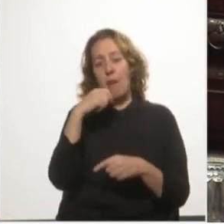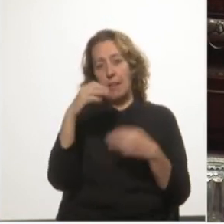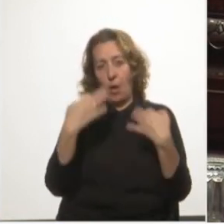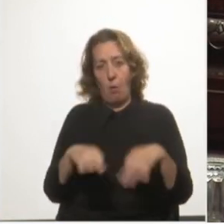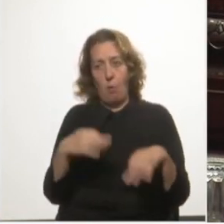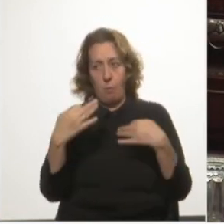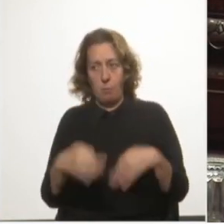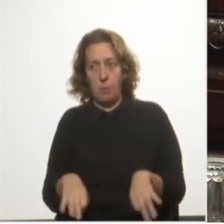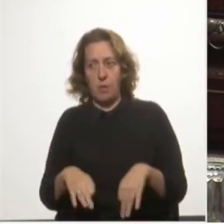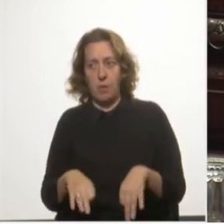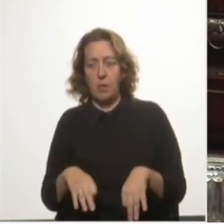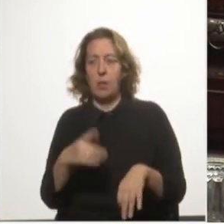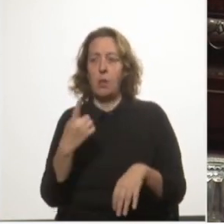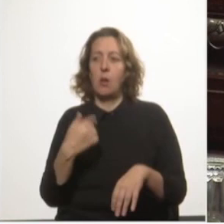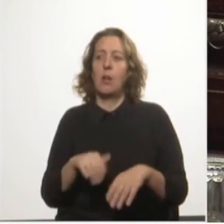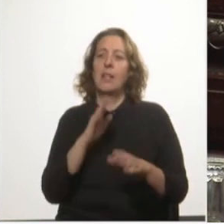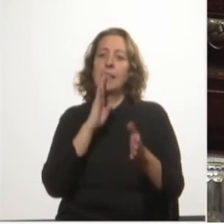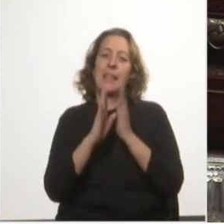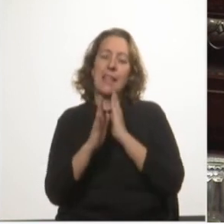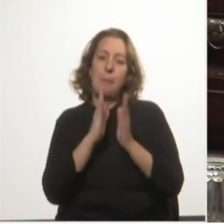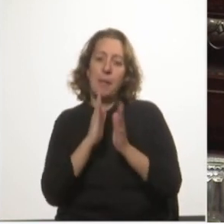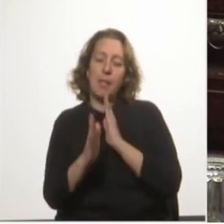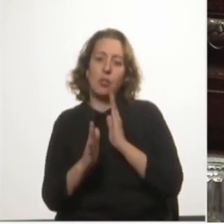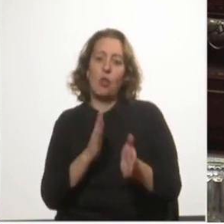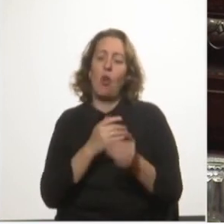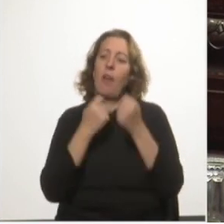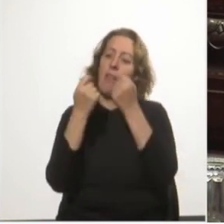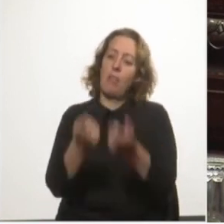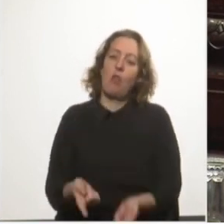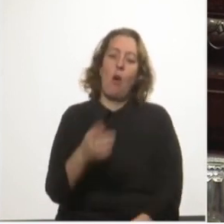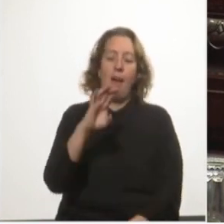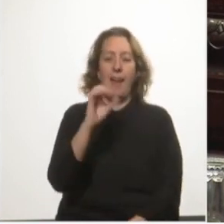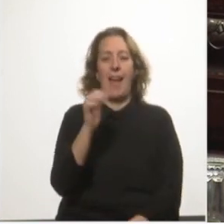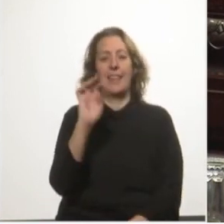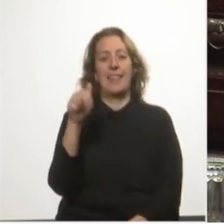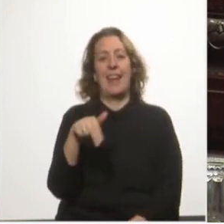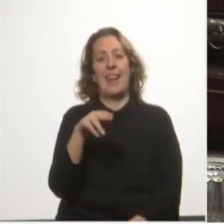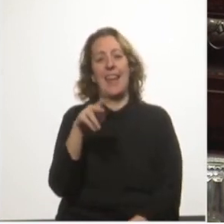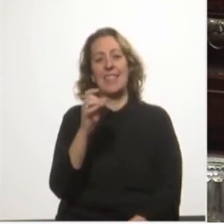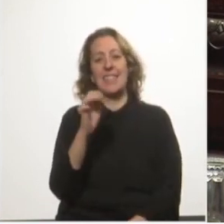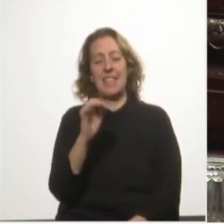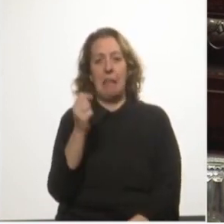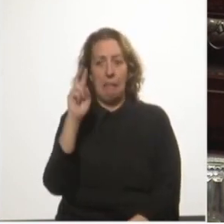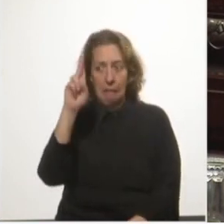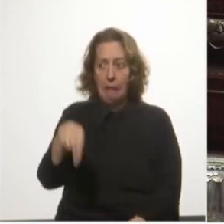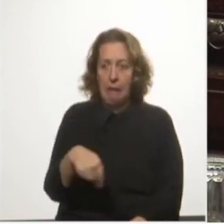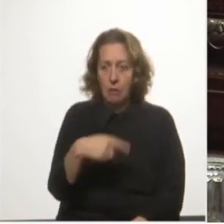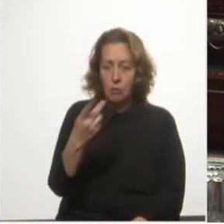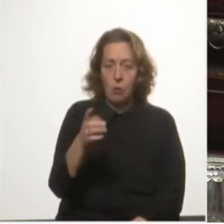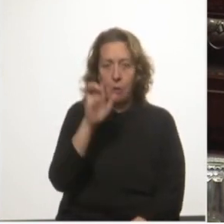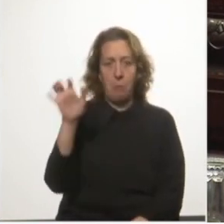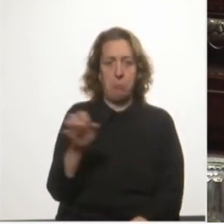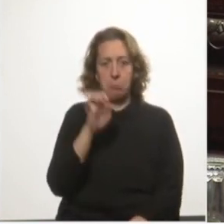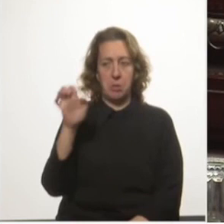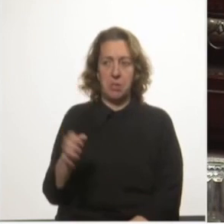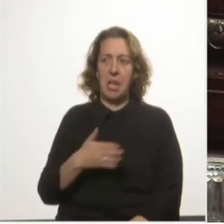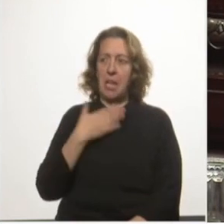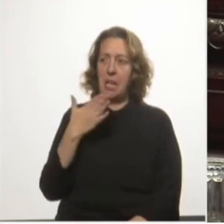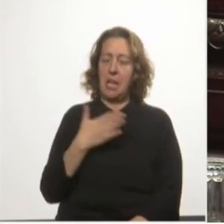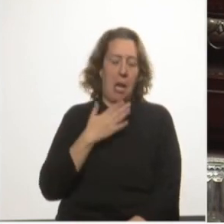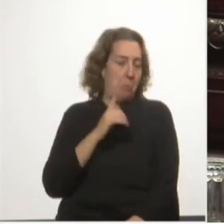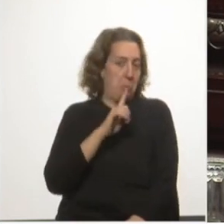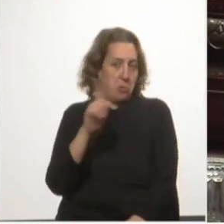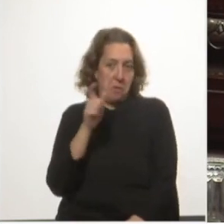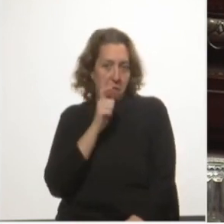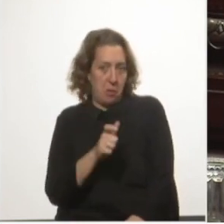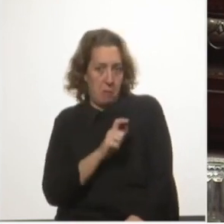respecto al tratamiento brindado a Católico Nací, dándole la razón a la empresa frente a un reclamo sin fundamento, como